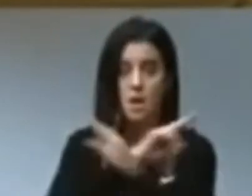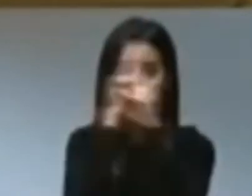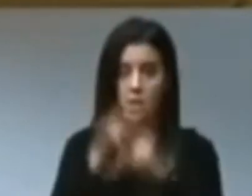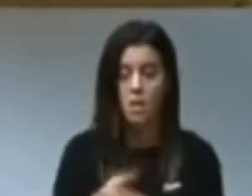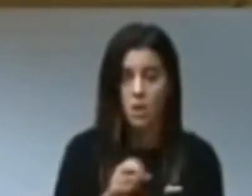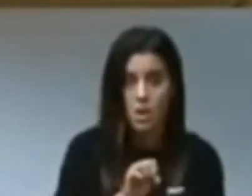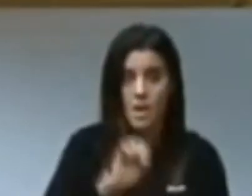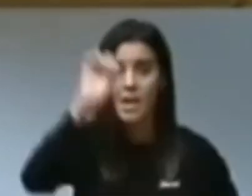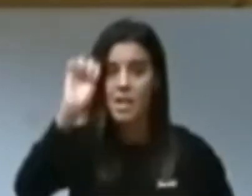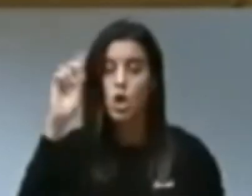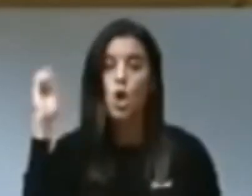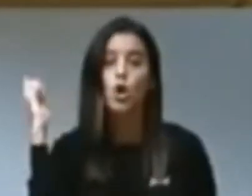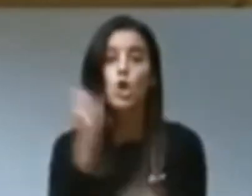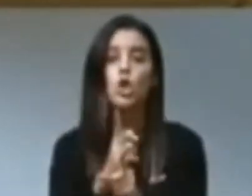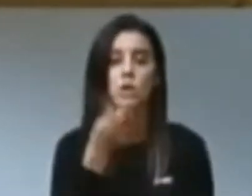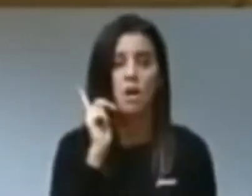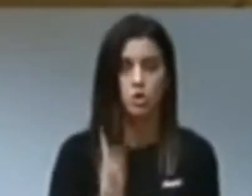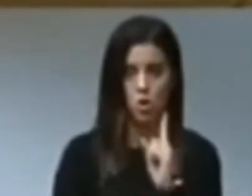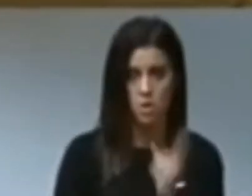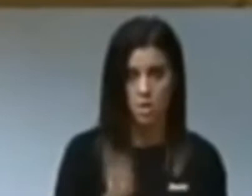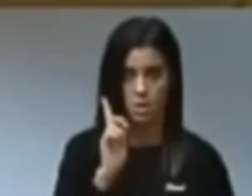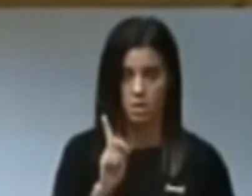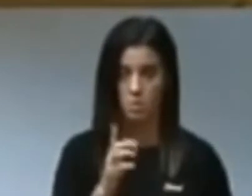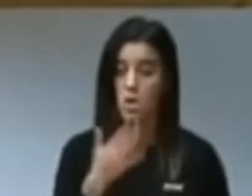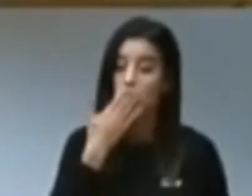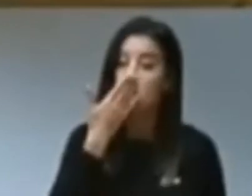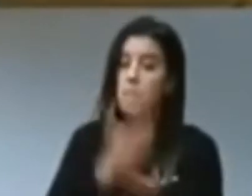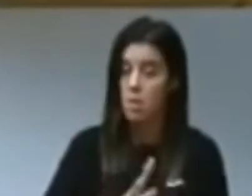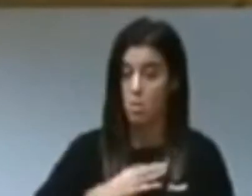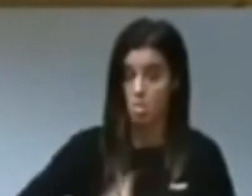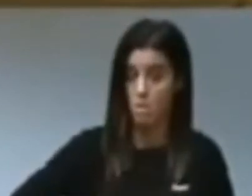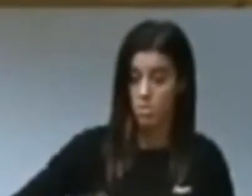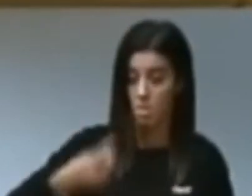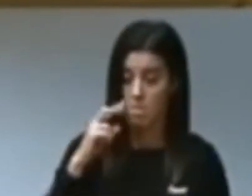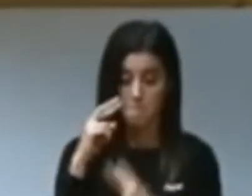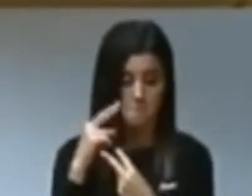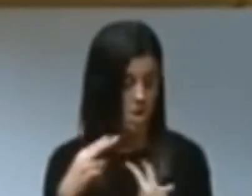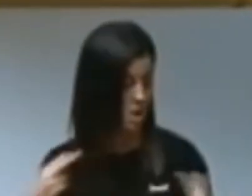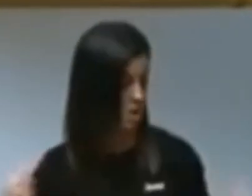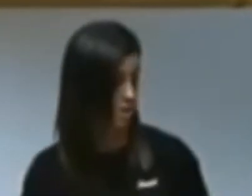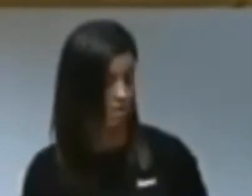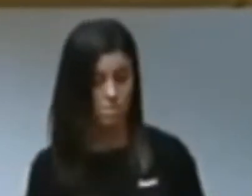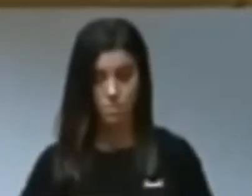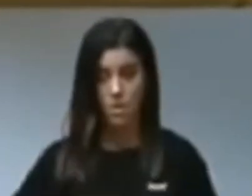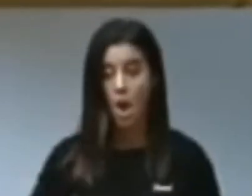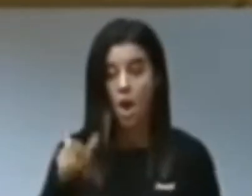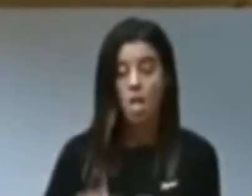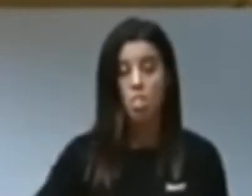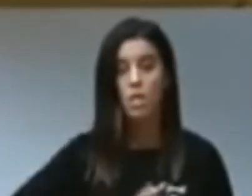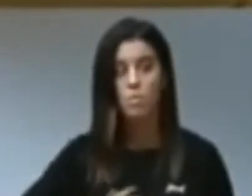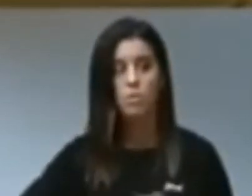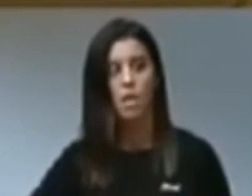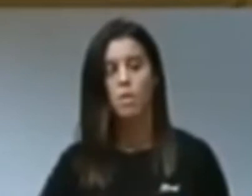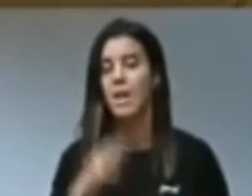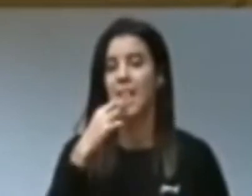Día Internacional de los Héroes contra el Totalitarismo. Y yo le pido ahora al señor Adobo que mire a su alrededor. ¿Ve usted algún